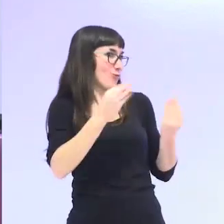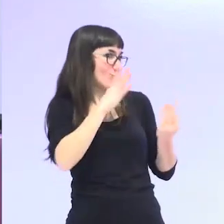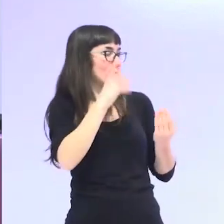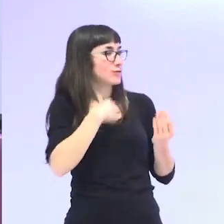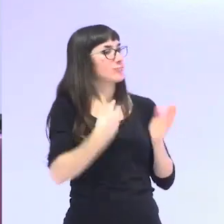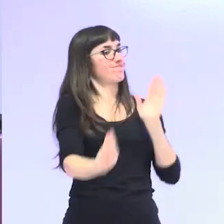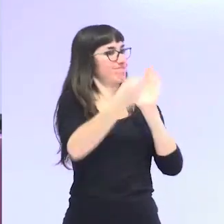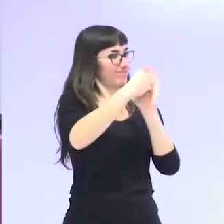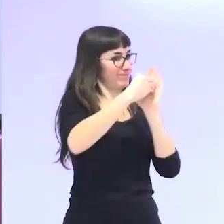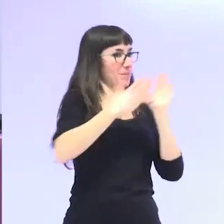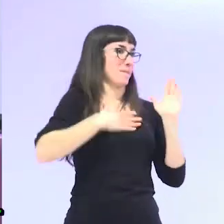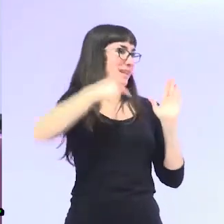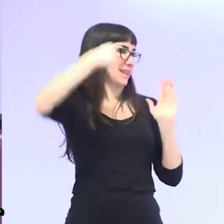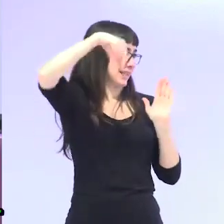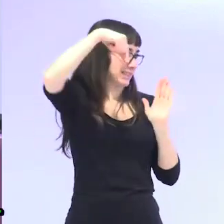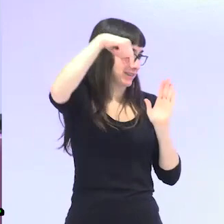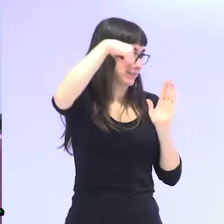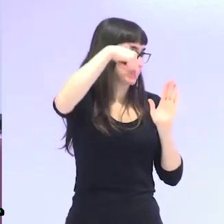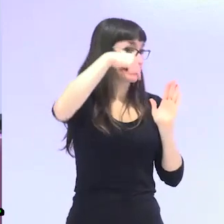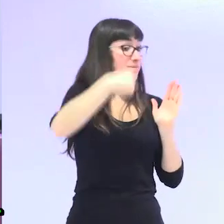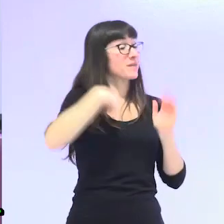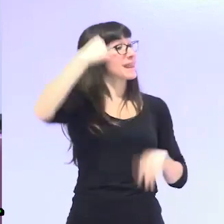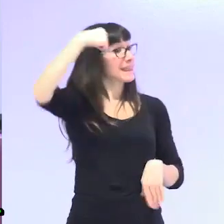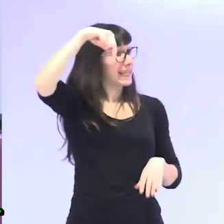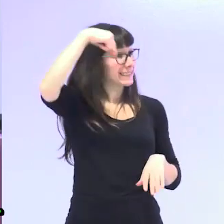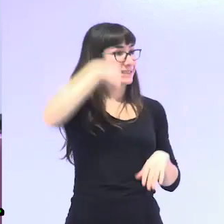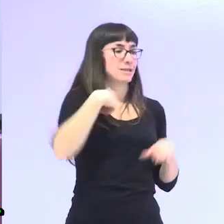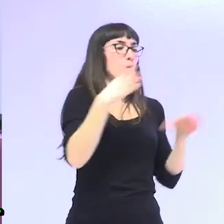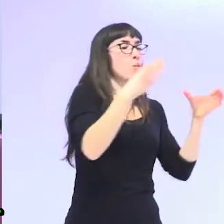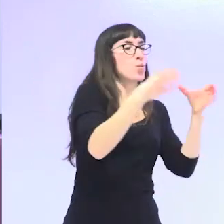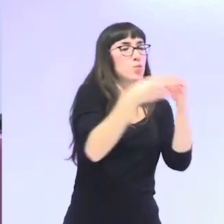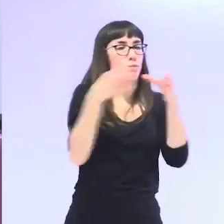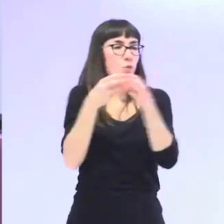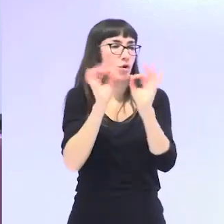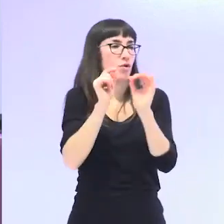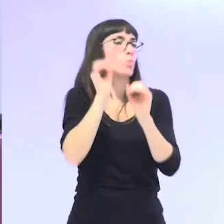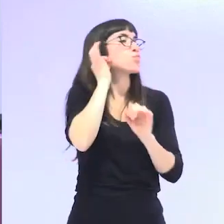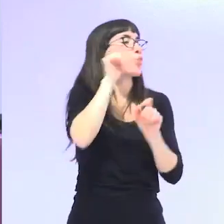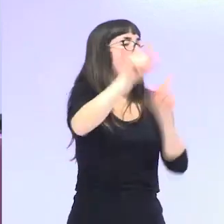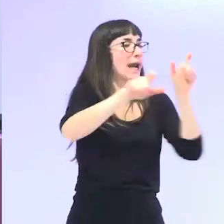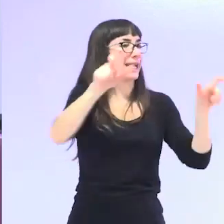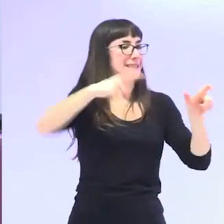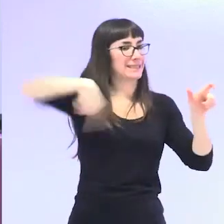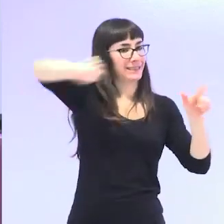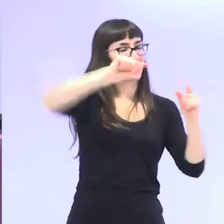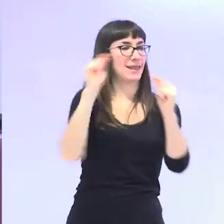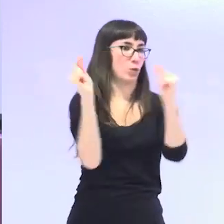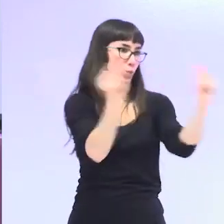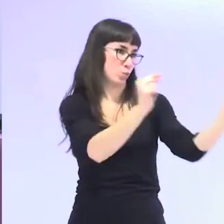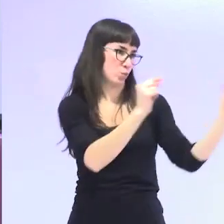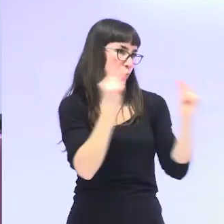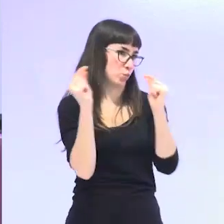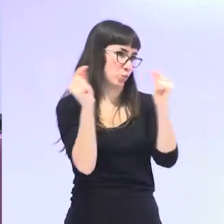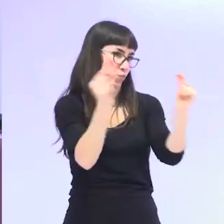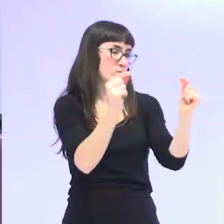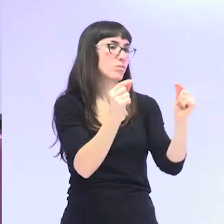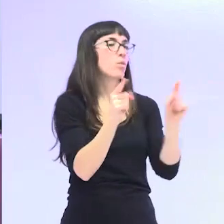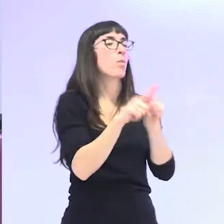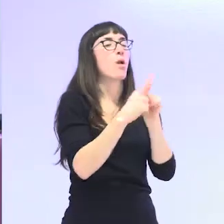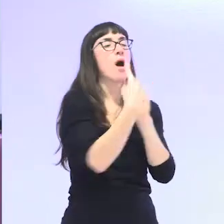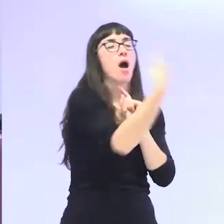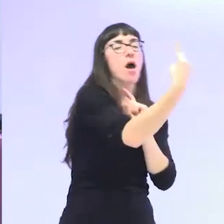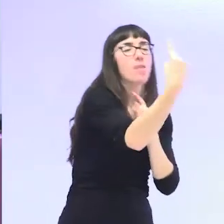fundamentalmente en mi tesis doctoral fueron grupos de discusión con mujeres. No me interesó tanto las historias de vida